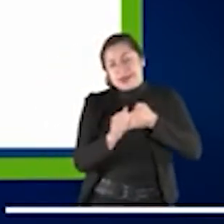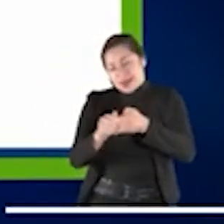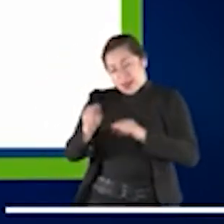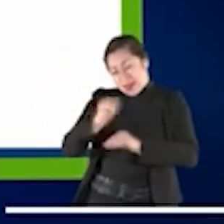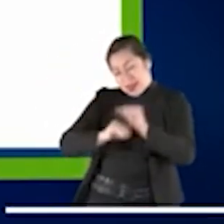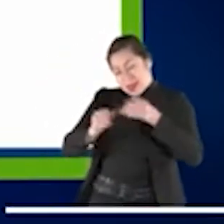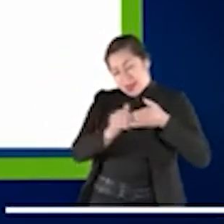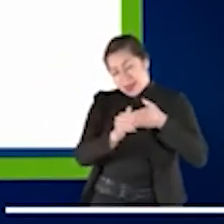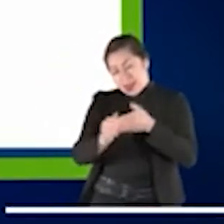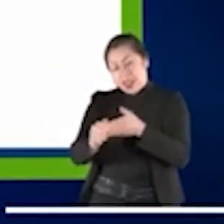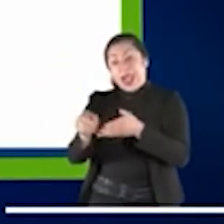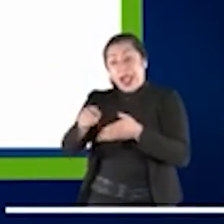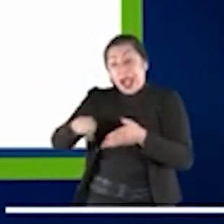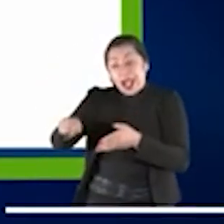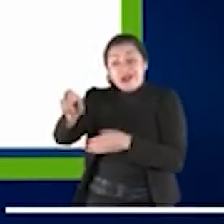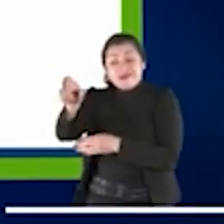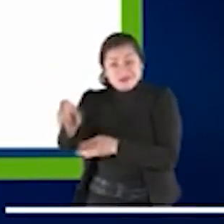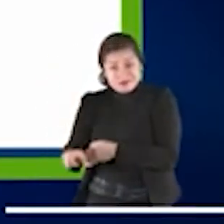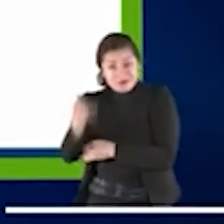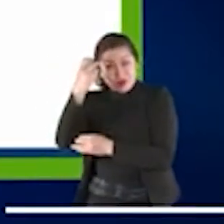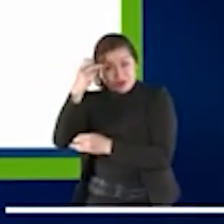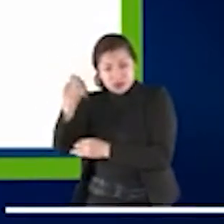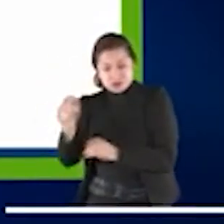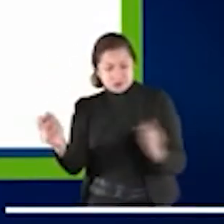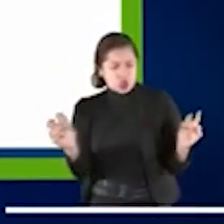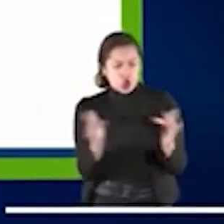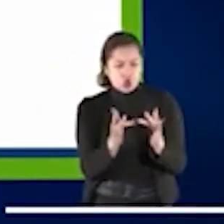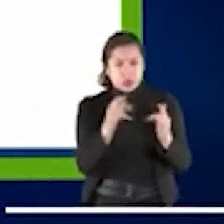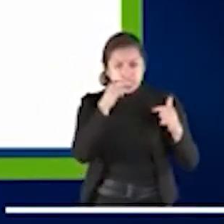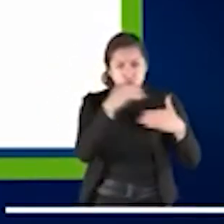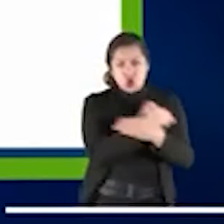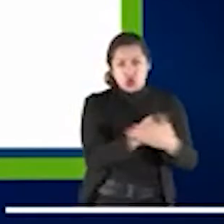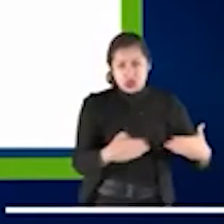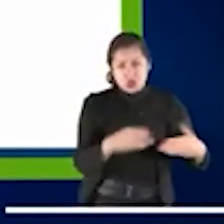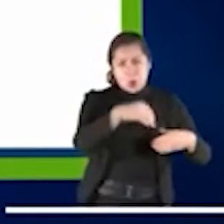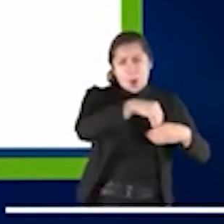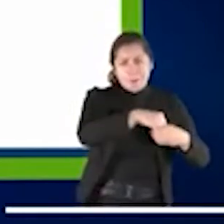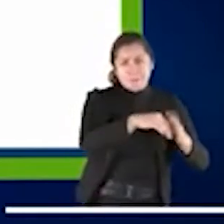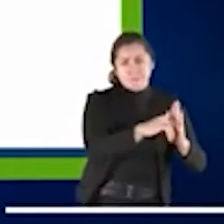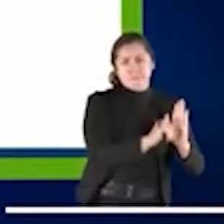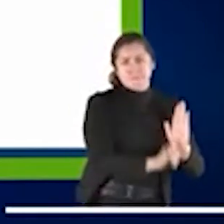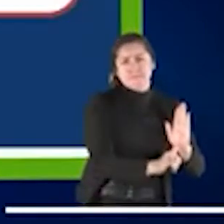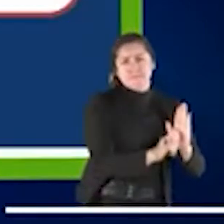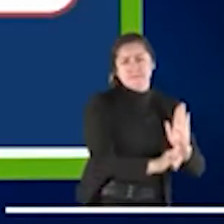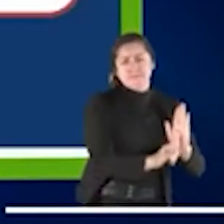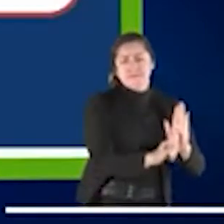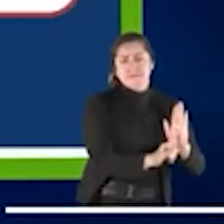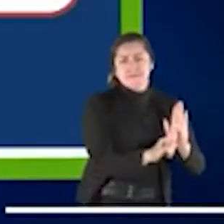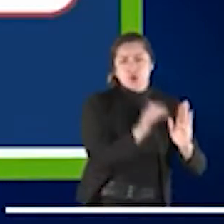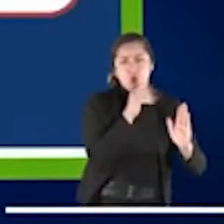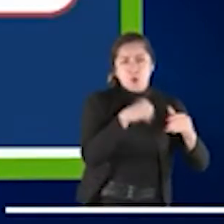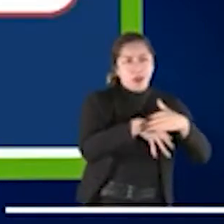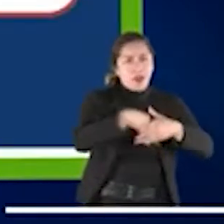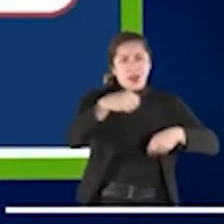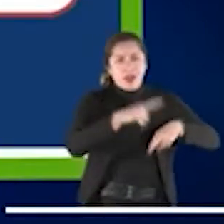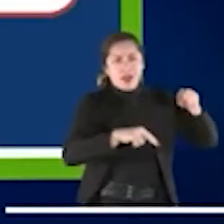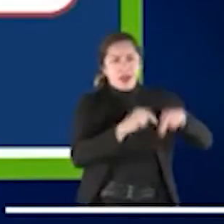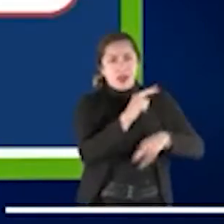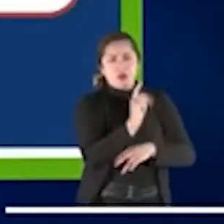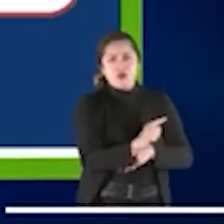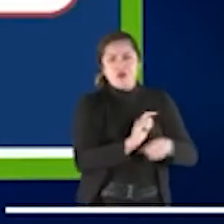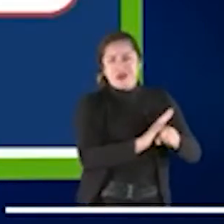profesionales en contacto con niños en conflicto con la ley en tiempo de COVID-19.